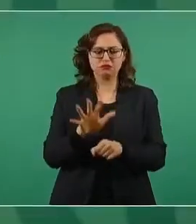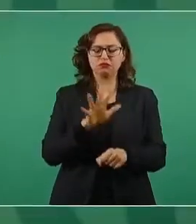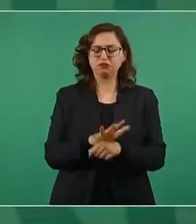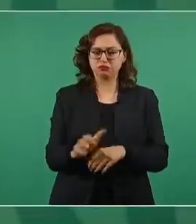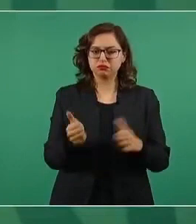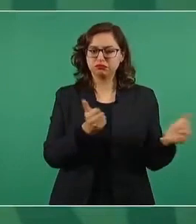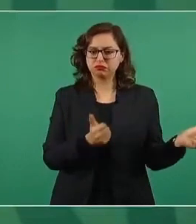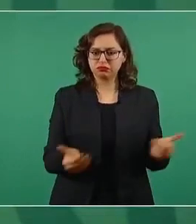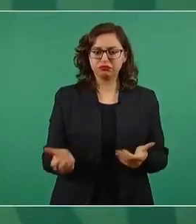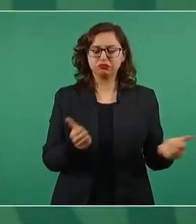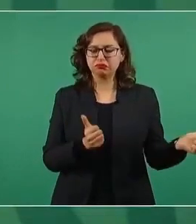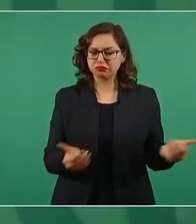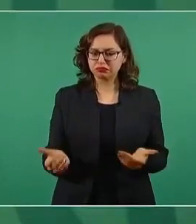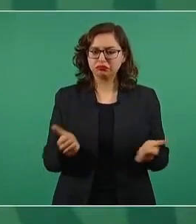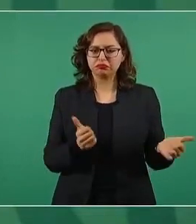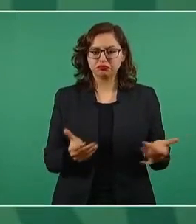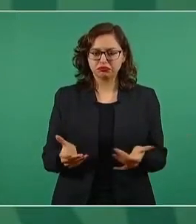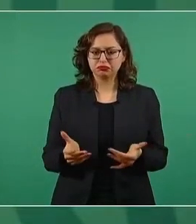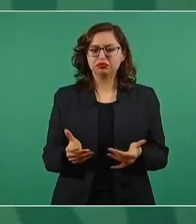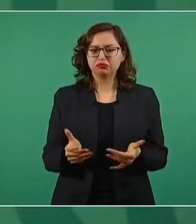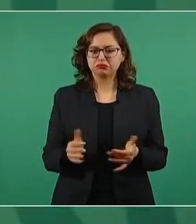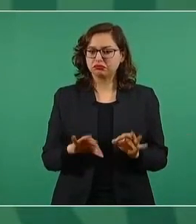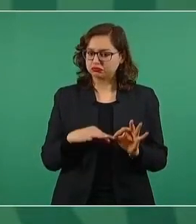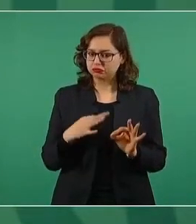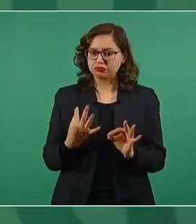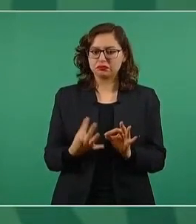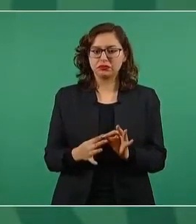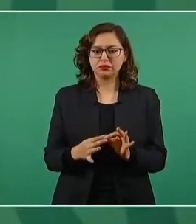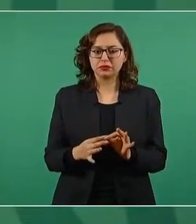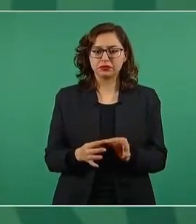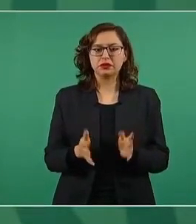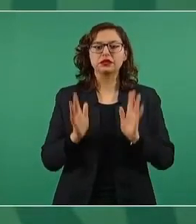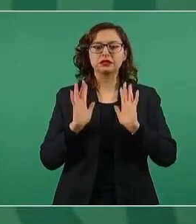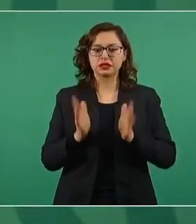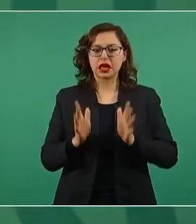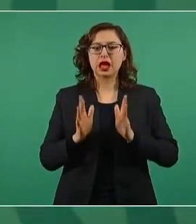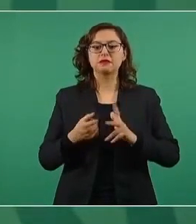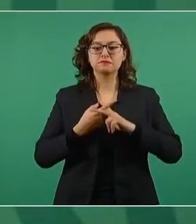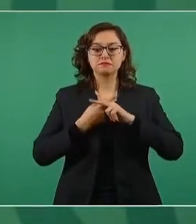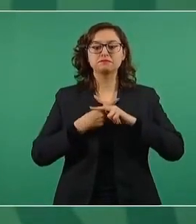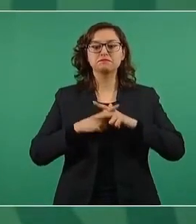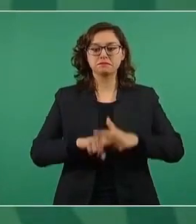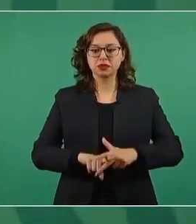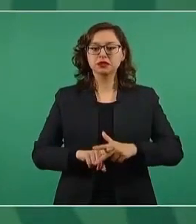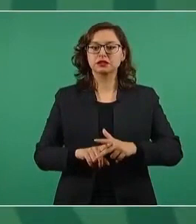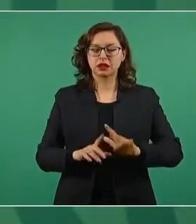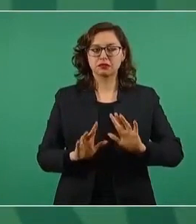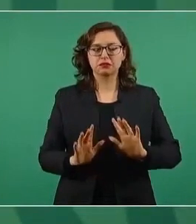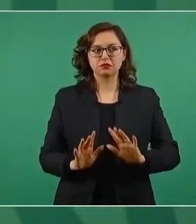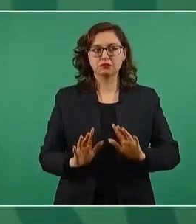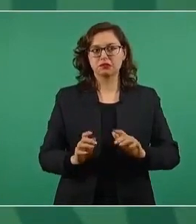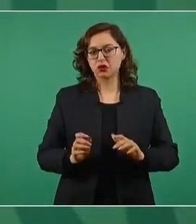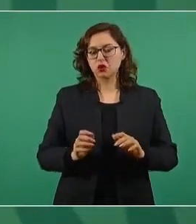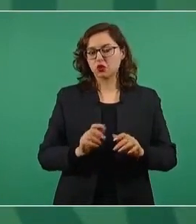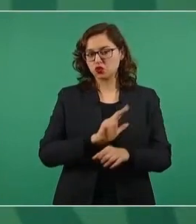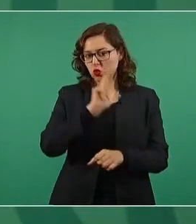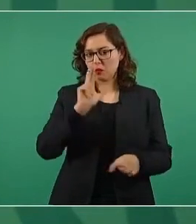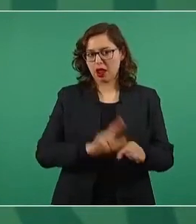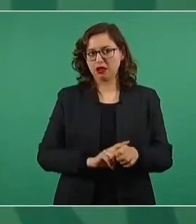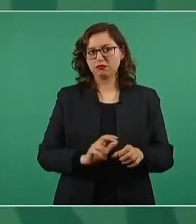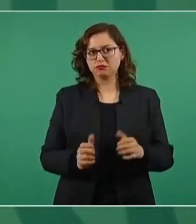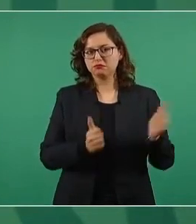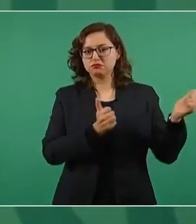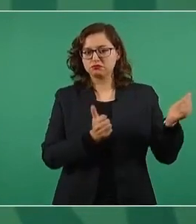se está normalizando lo del abasto de medicamentos, pero falta